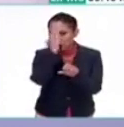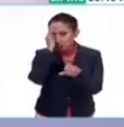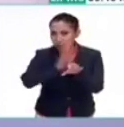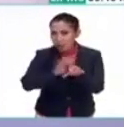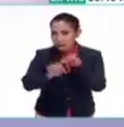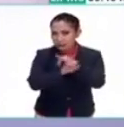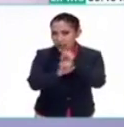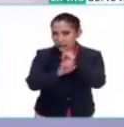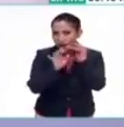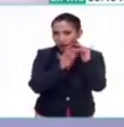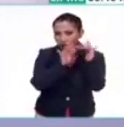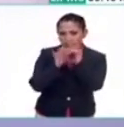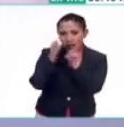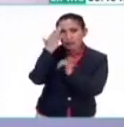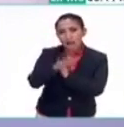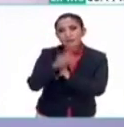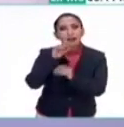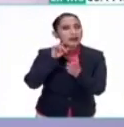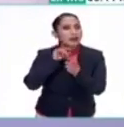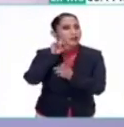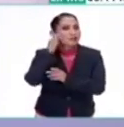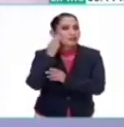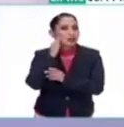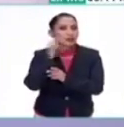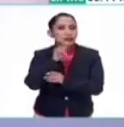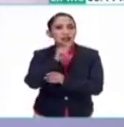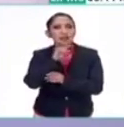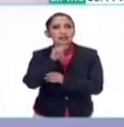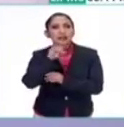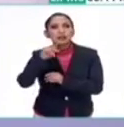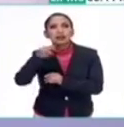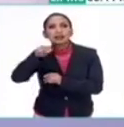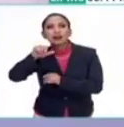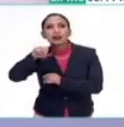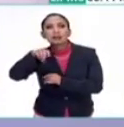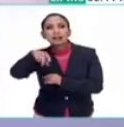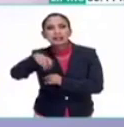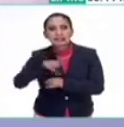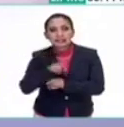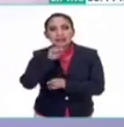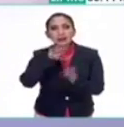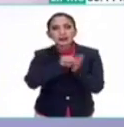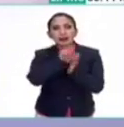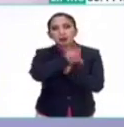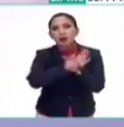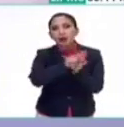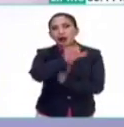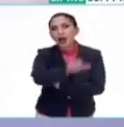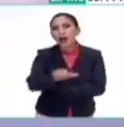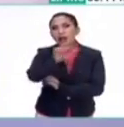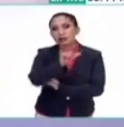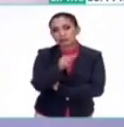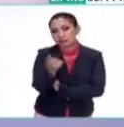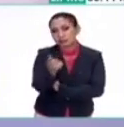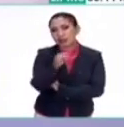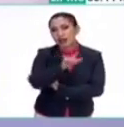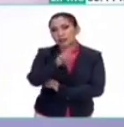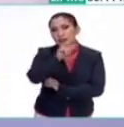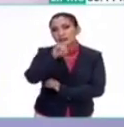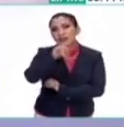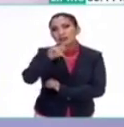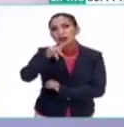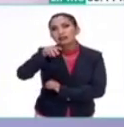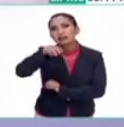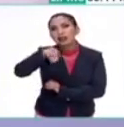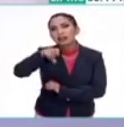nuestras redes sociales, ya sabe en Facebook nos encuentra como Televisión Educativa MX y en Twitter e Instagram nos encuentra como arroba